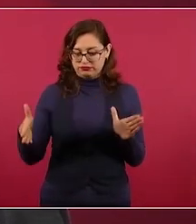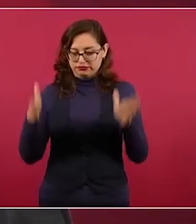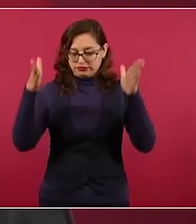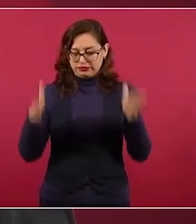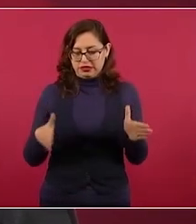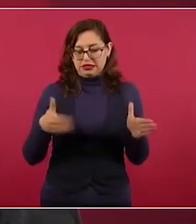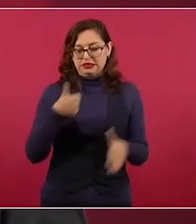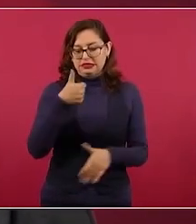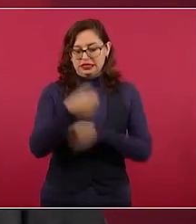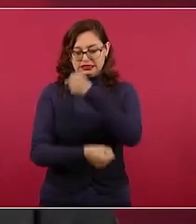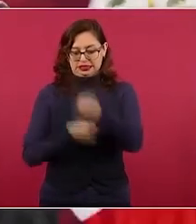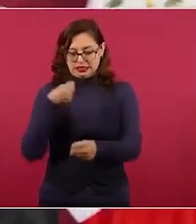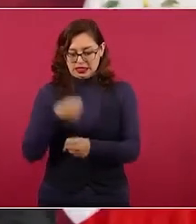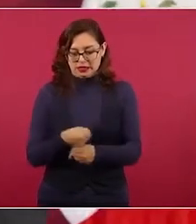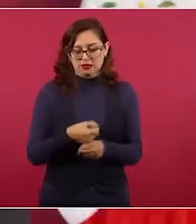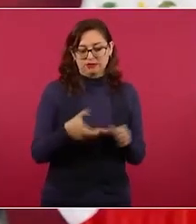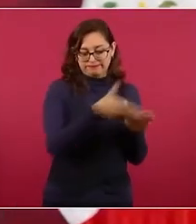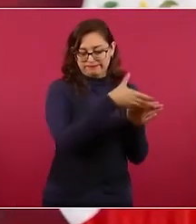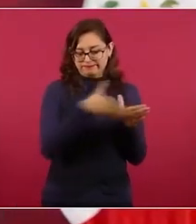está